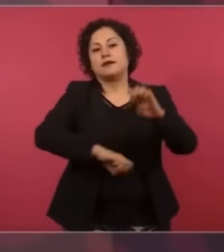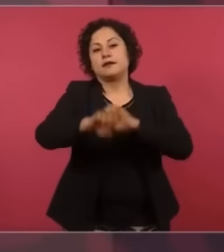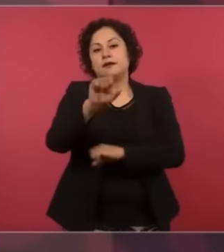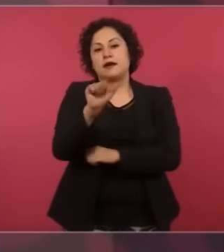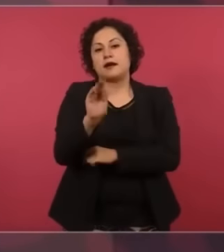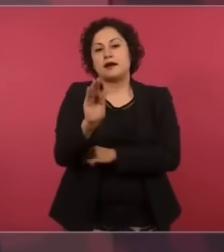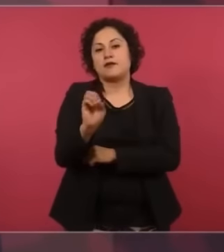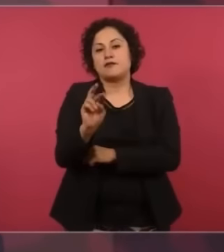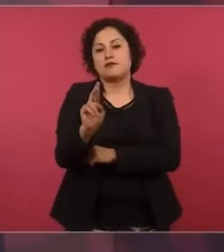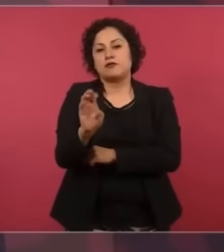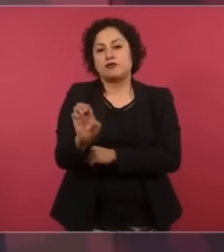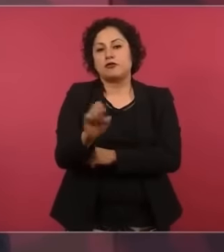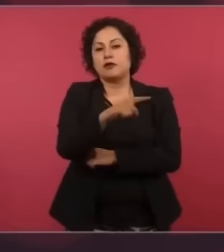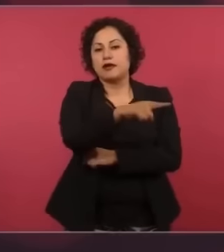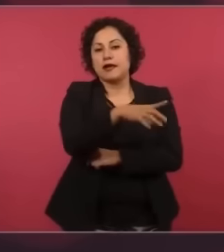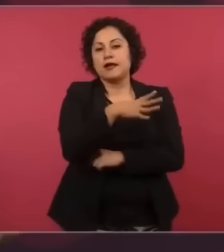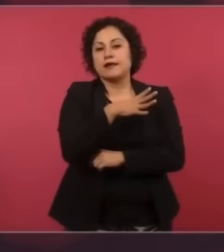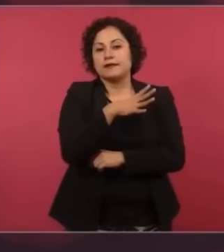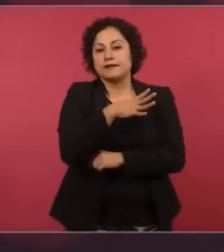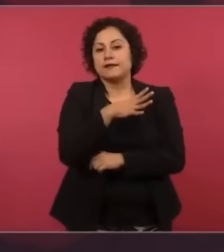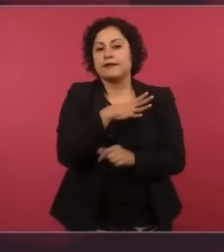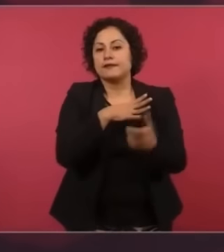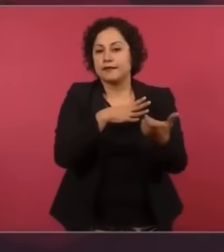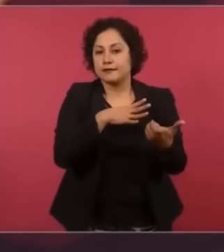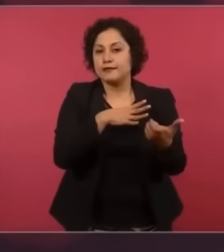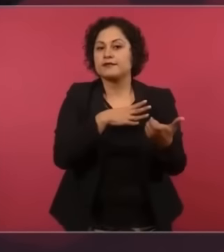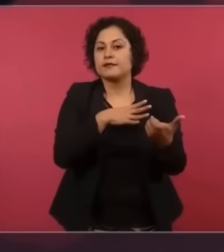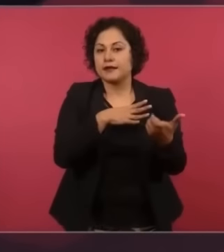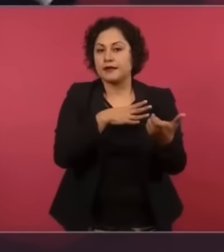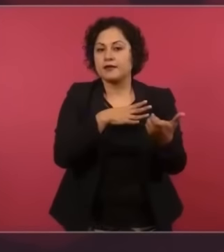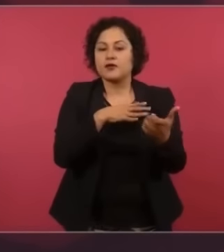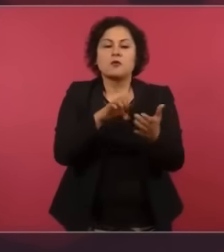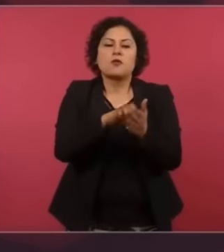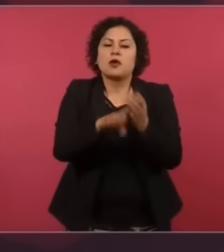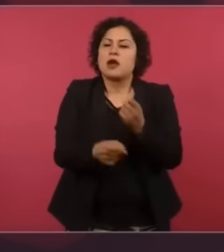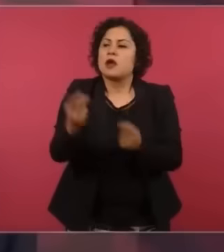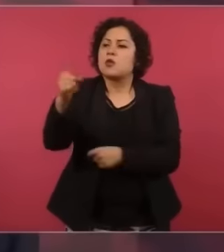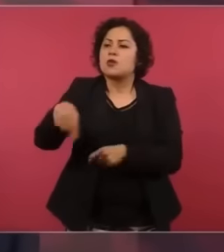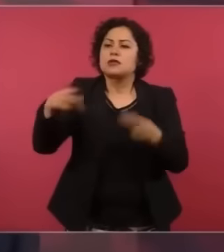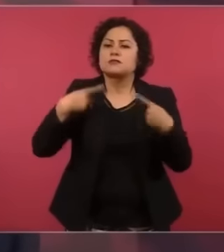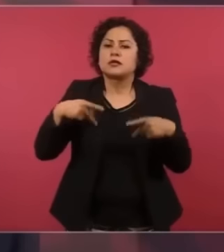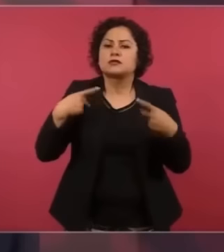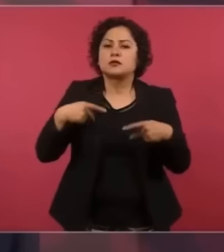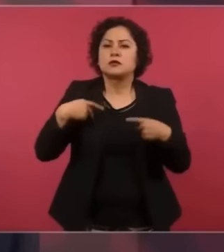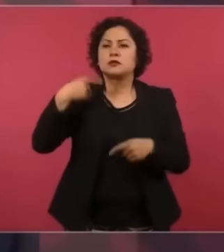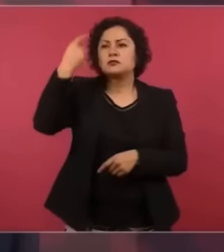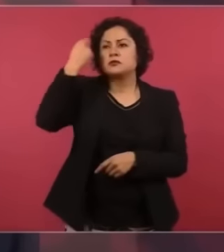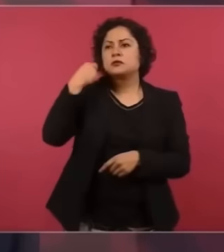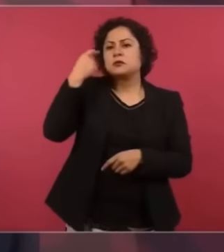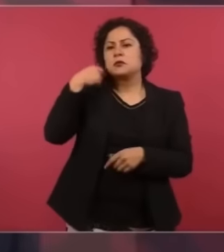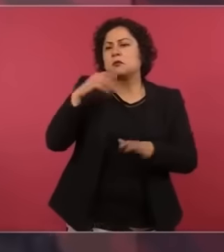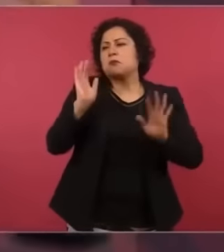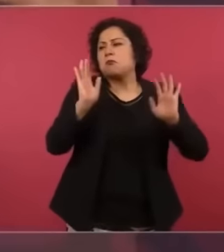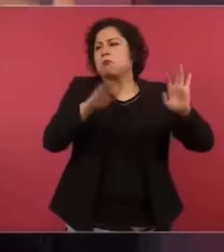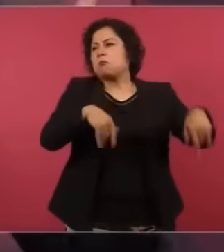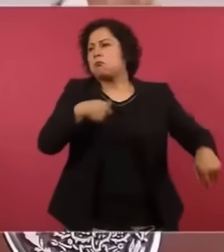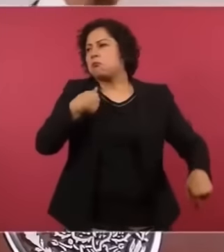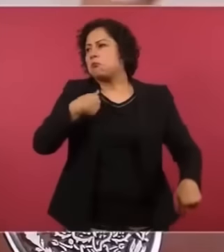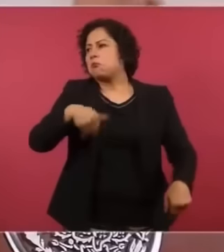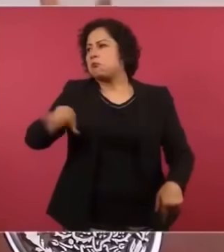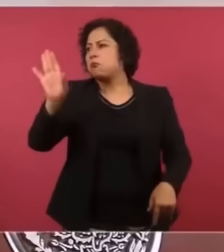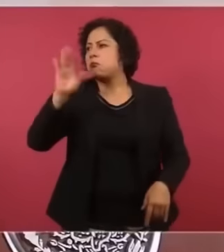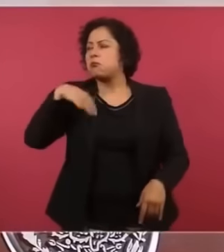dinero de quienes no han cobrado sus pensiones y ellos